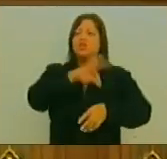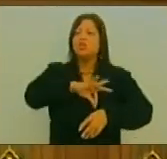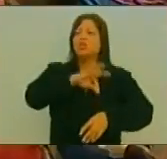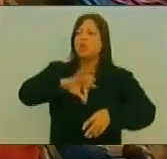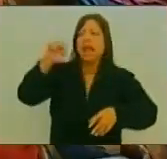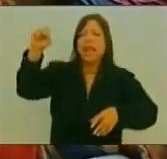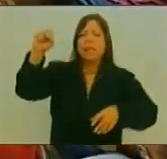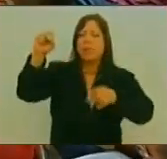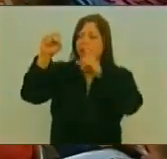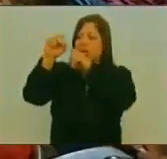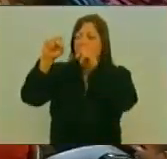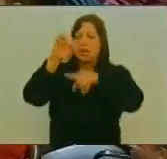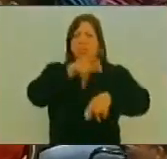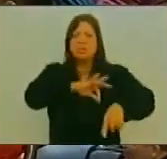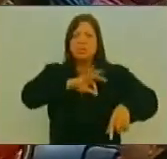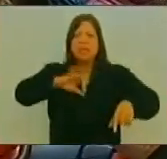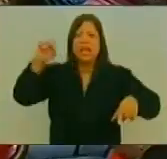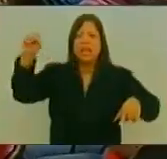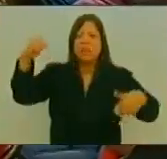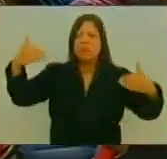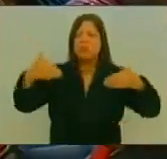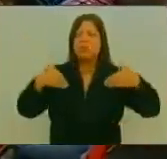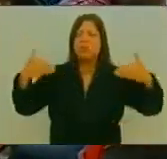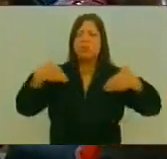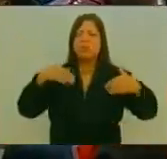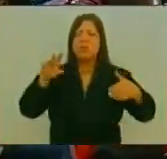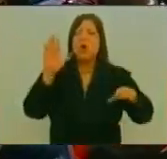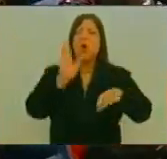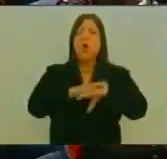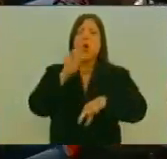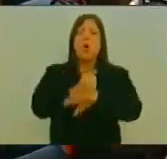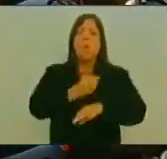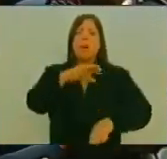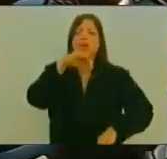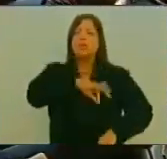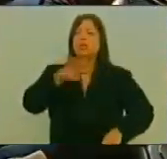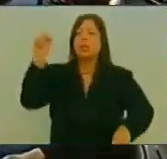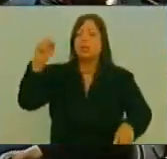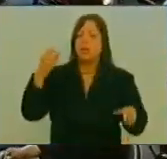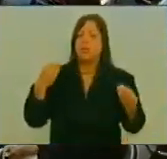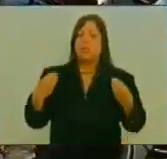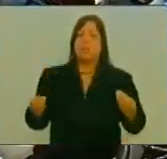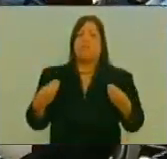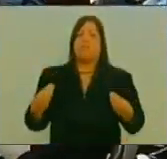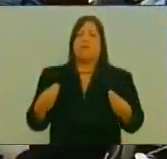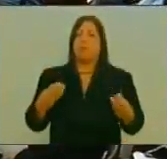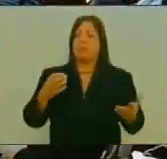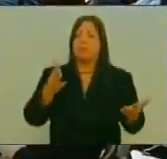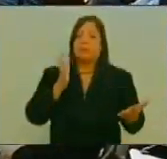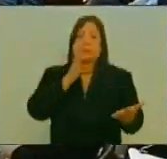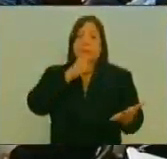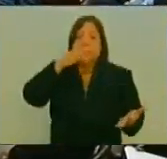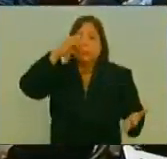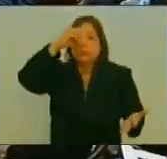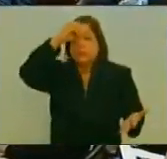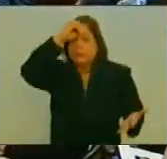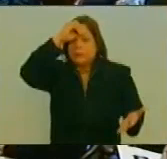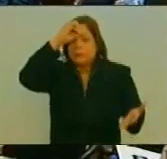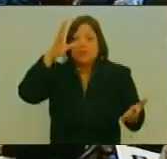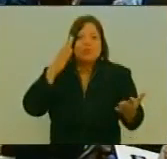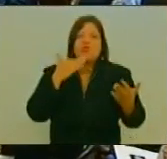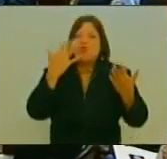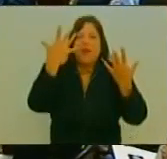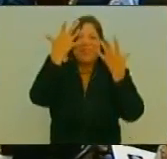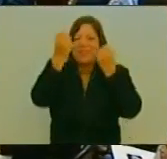Y dice que Los padecimientos Del pueblo venezolano Es por el socialismo Se ve que Este